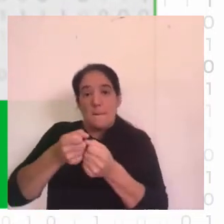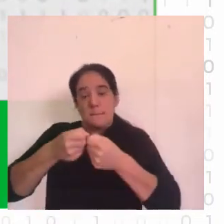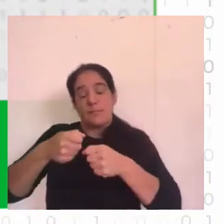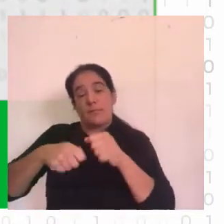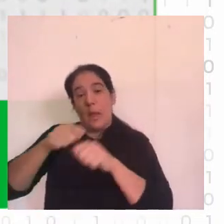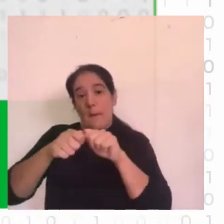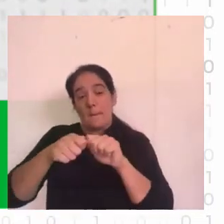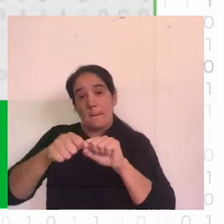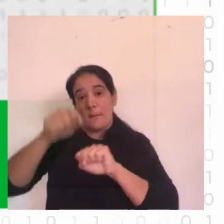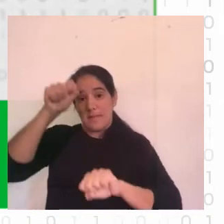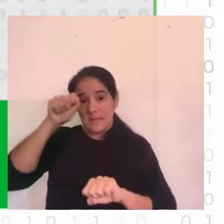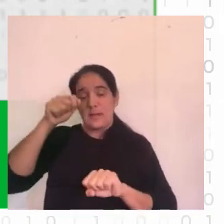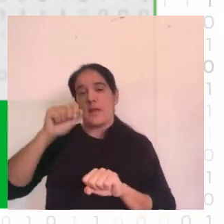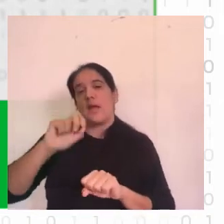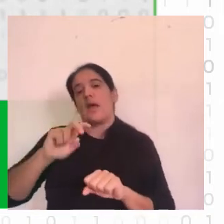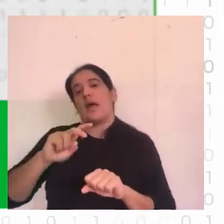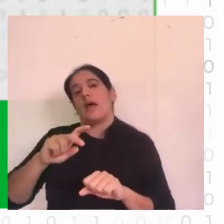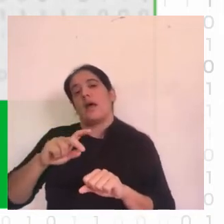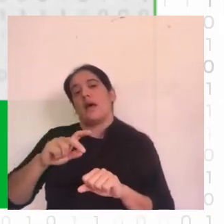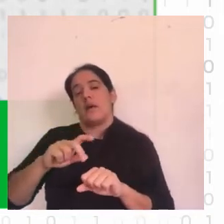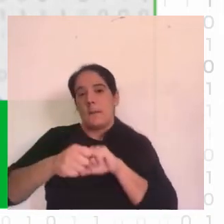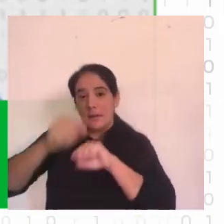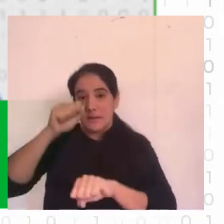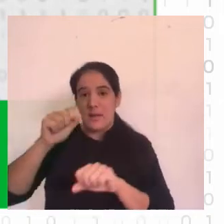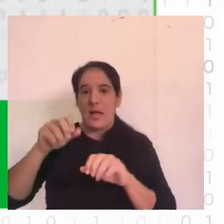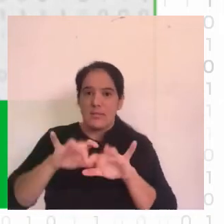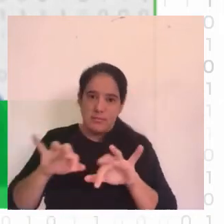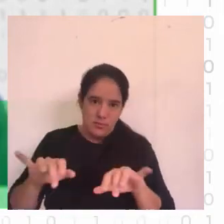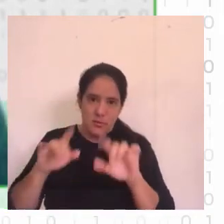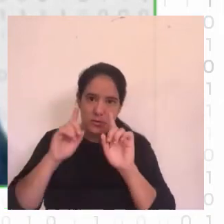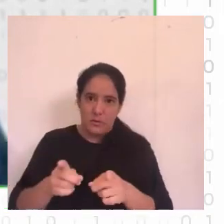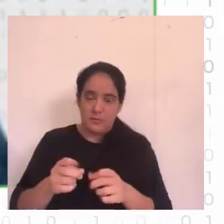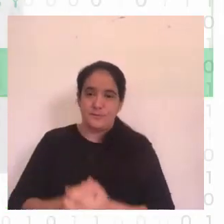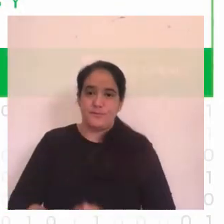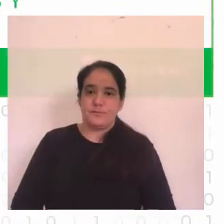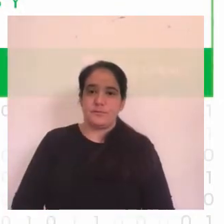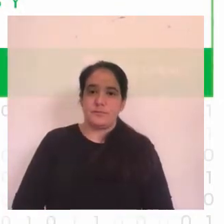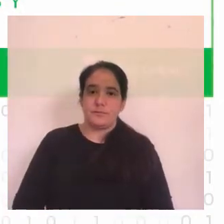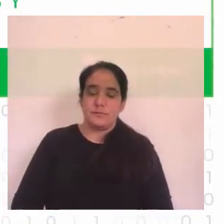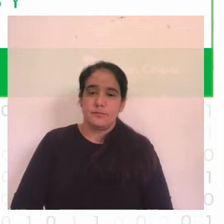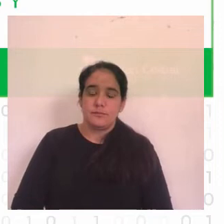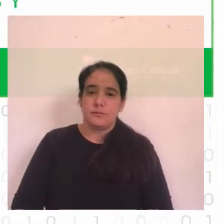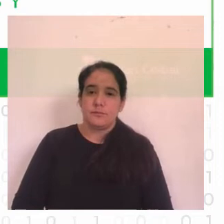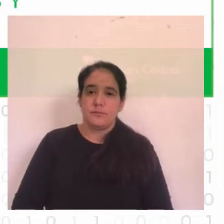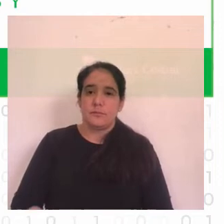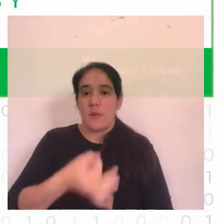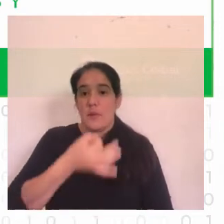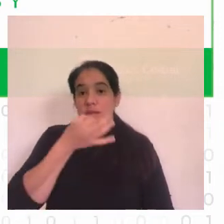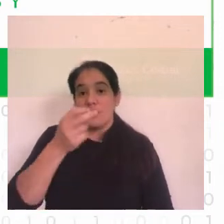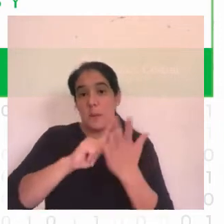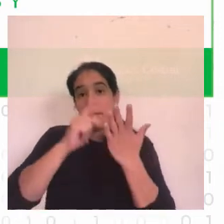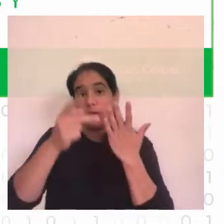Tecnológica en conjunto con el MIT bueno como decía Virginia les voy a hablar sobre el proyecto